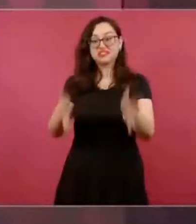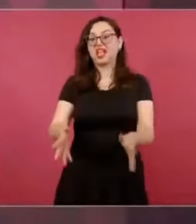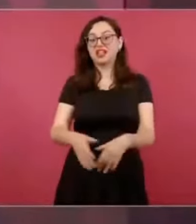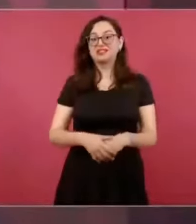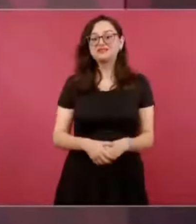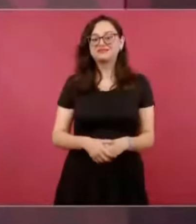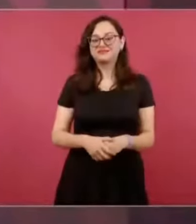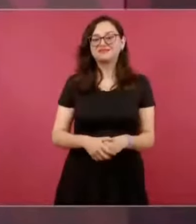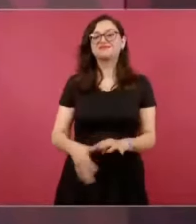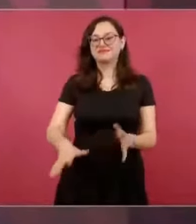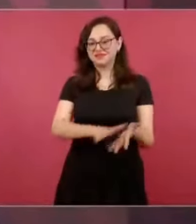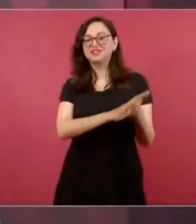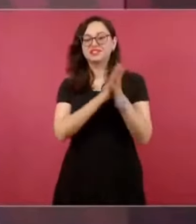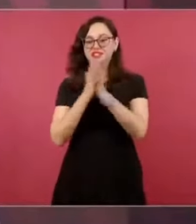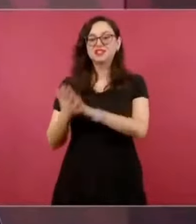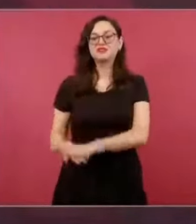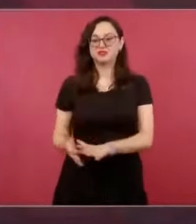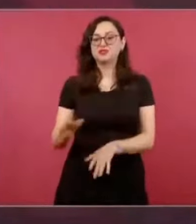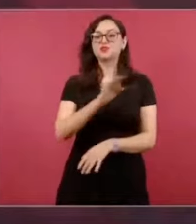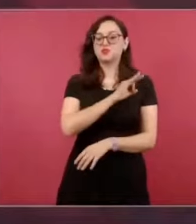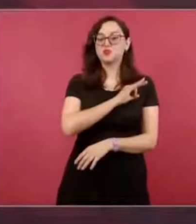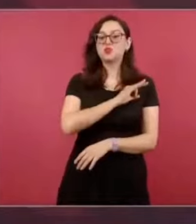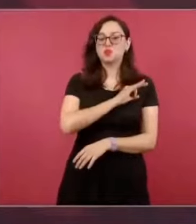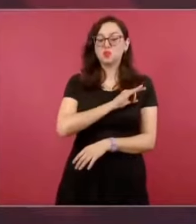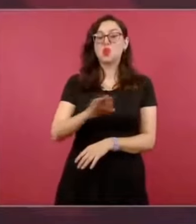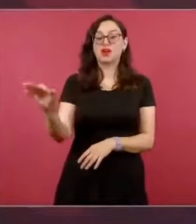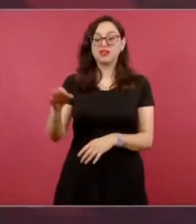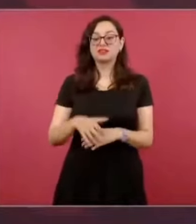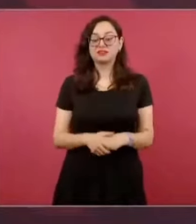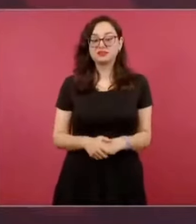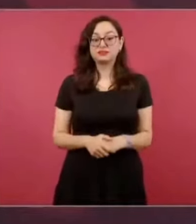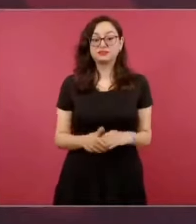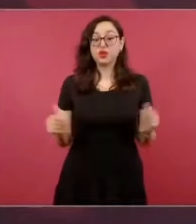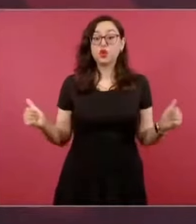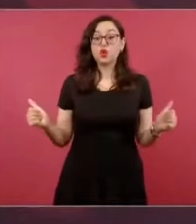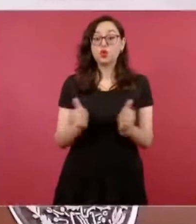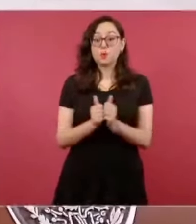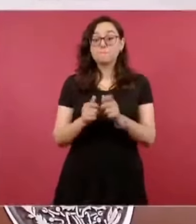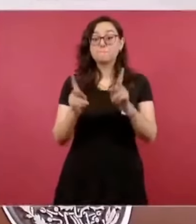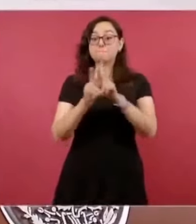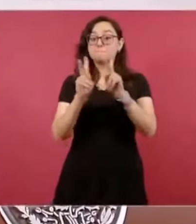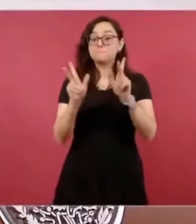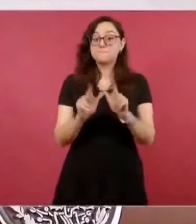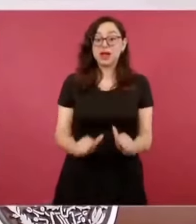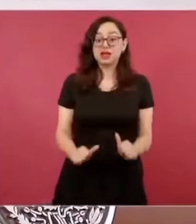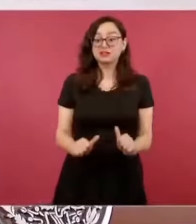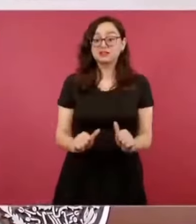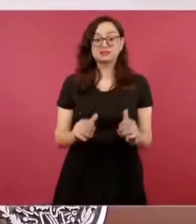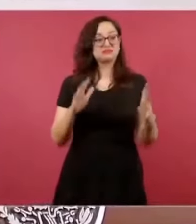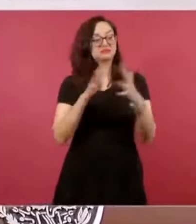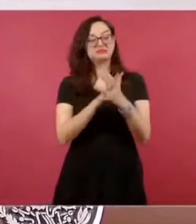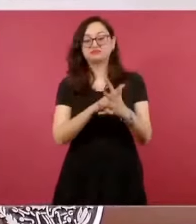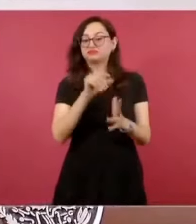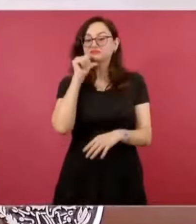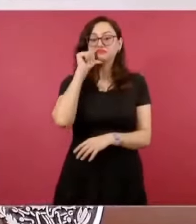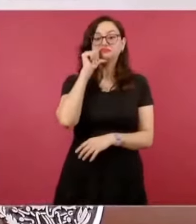Y eso nos permitió de manera pacífica, sin violencia, por la vía electoral,